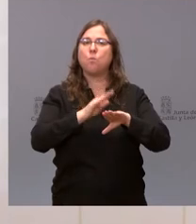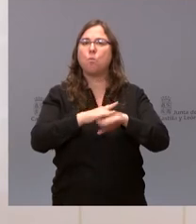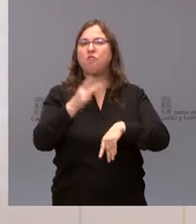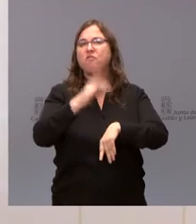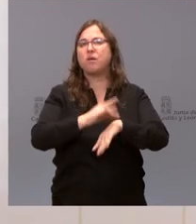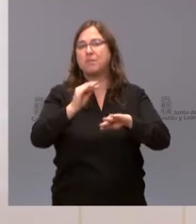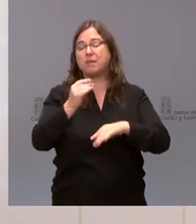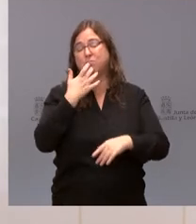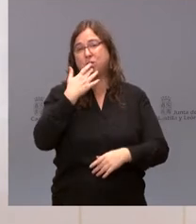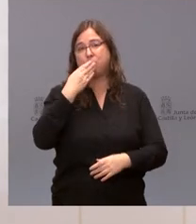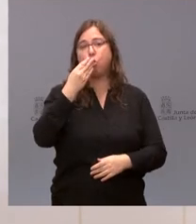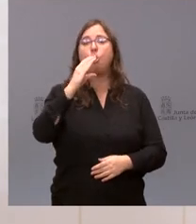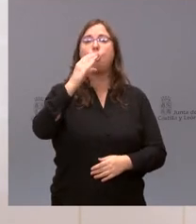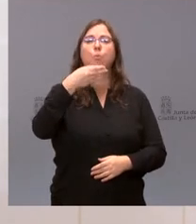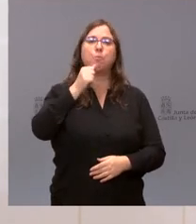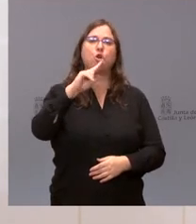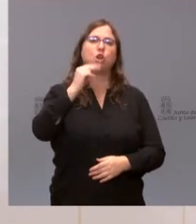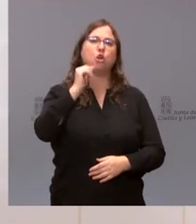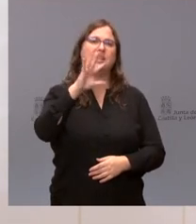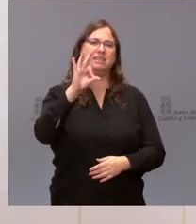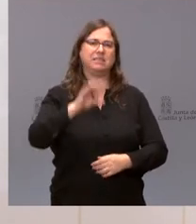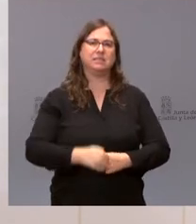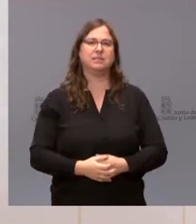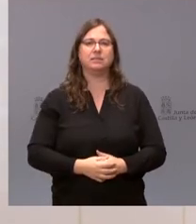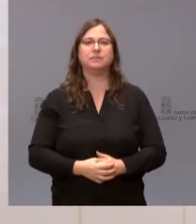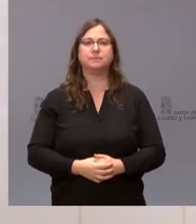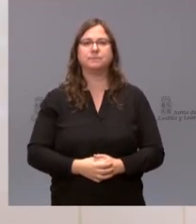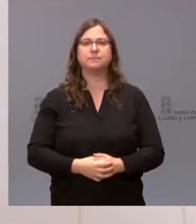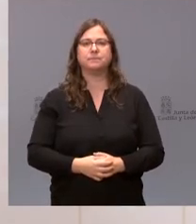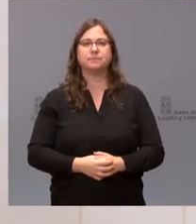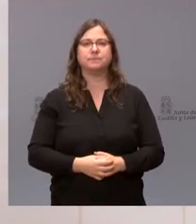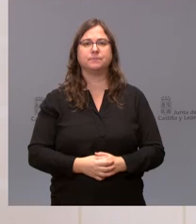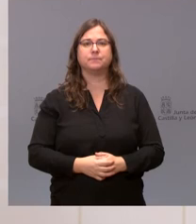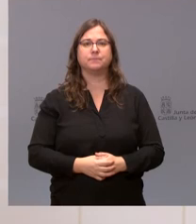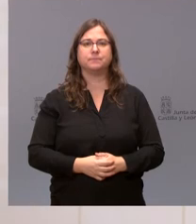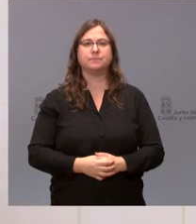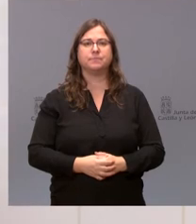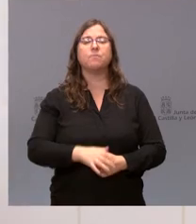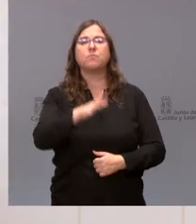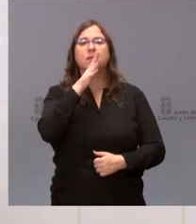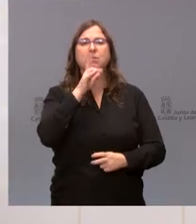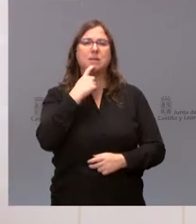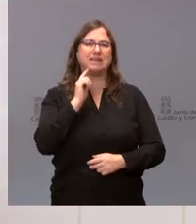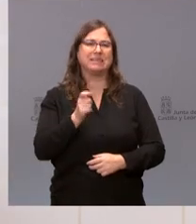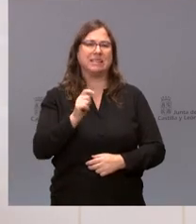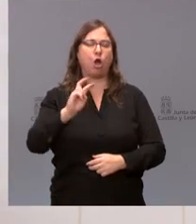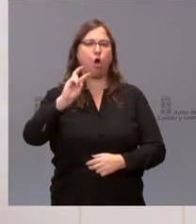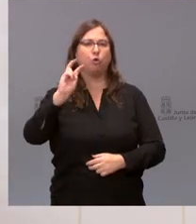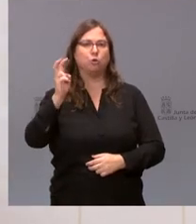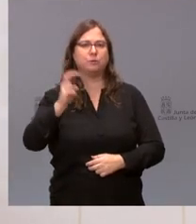luchar contra este tipo de situaciones. bronquiolitis, que se anticipa un poquito a lo que suele ser habitual en otros